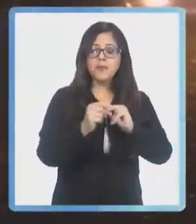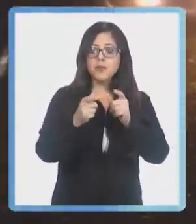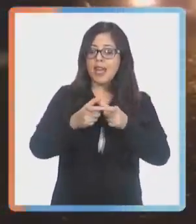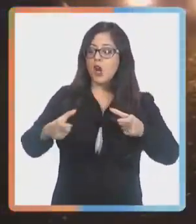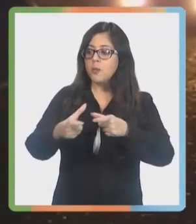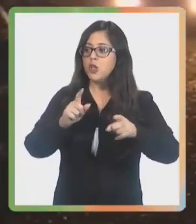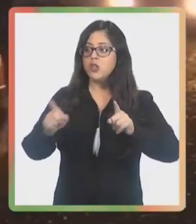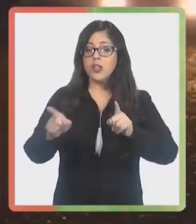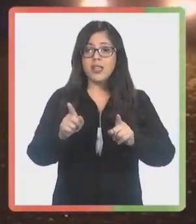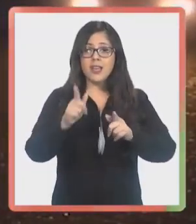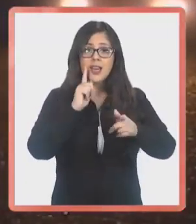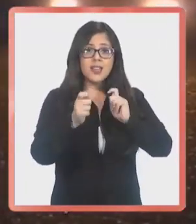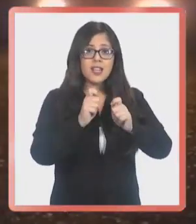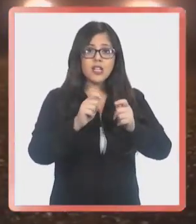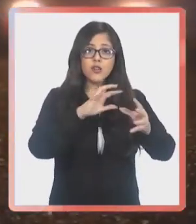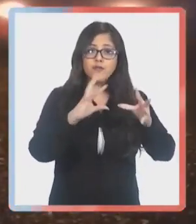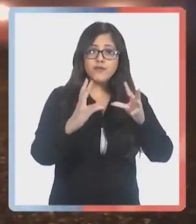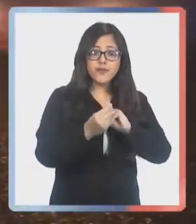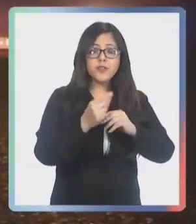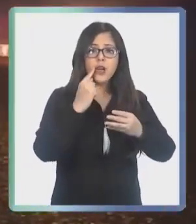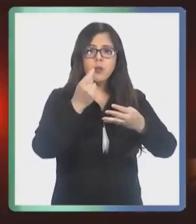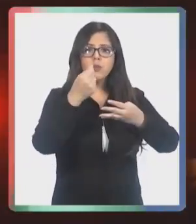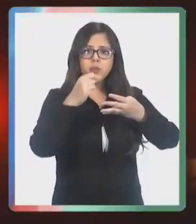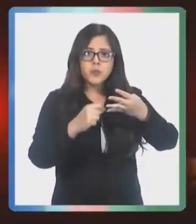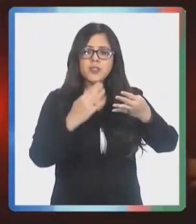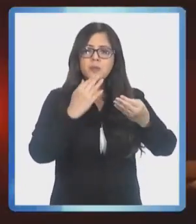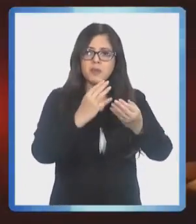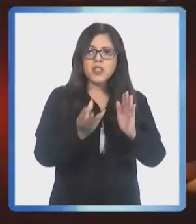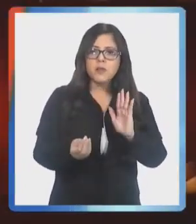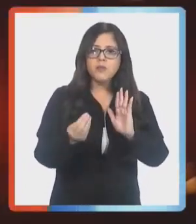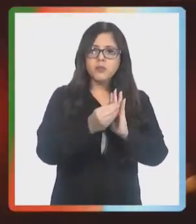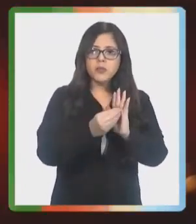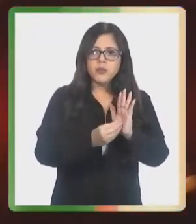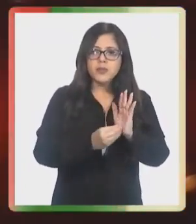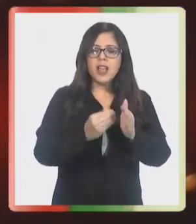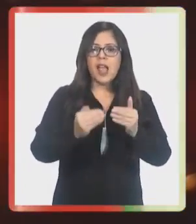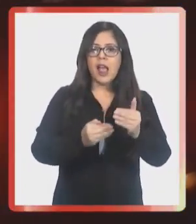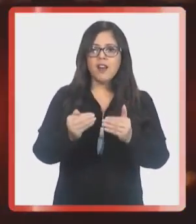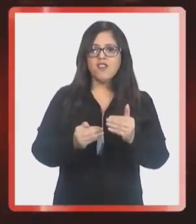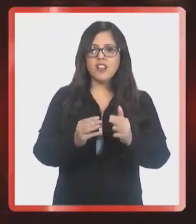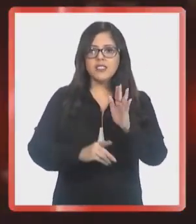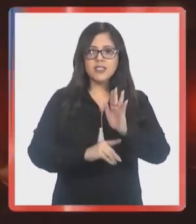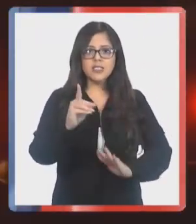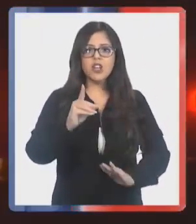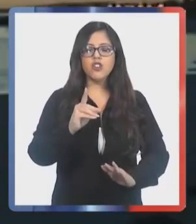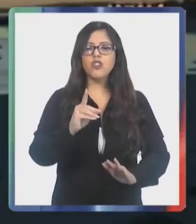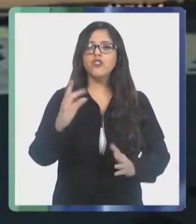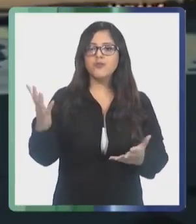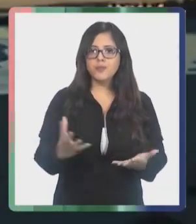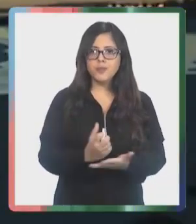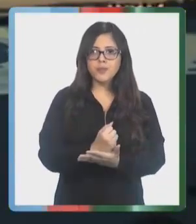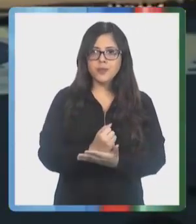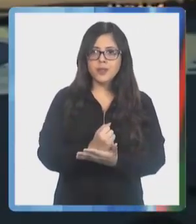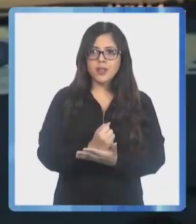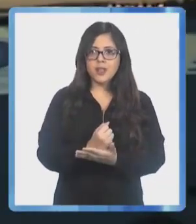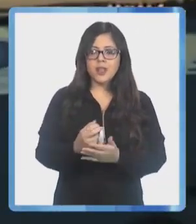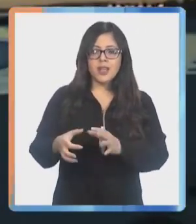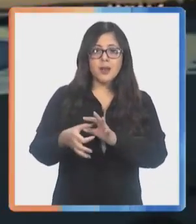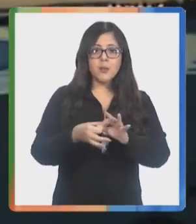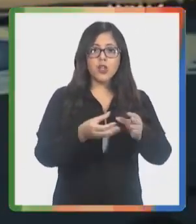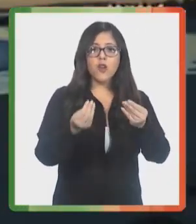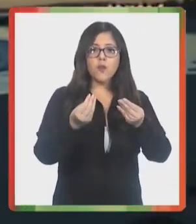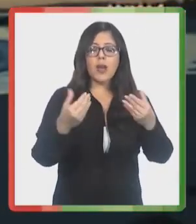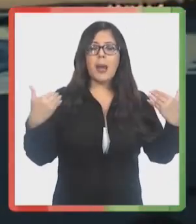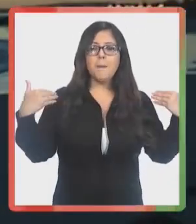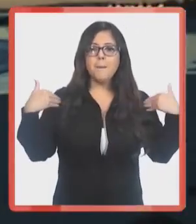El Comité de Gestión de Riesgo de Desastres reconocerá e incorporará los avances y desarrollos que se han logrado en